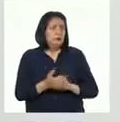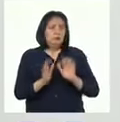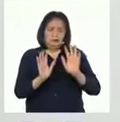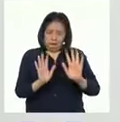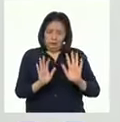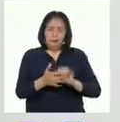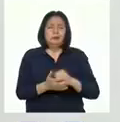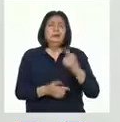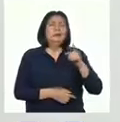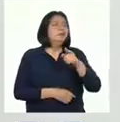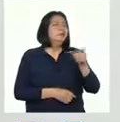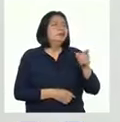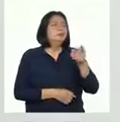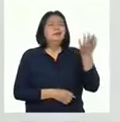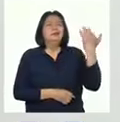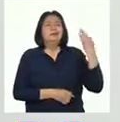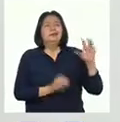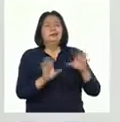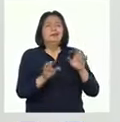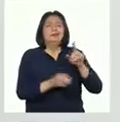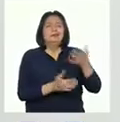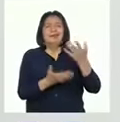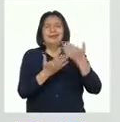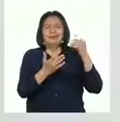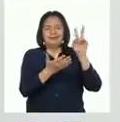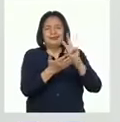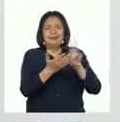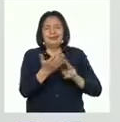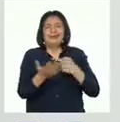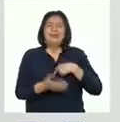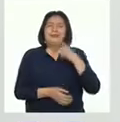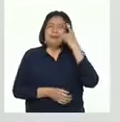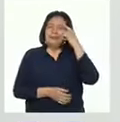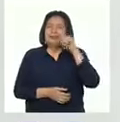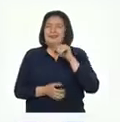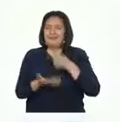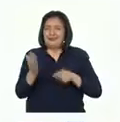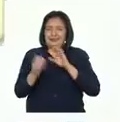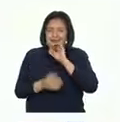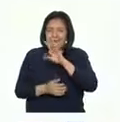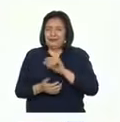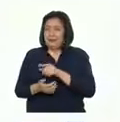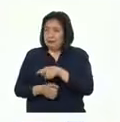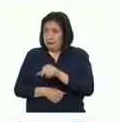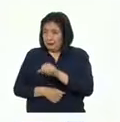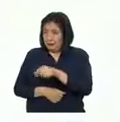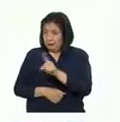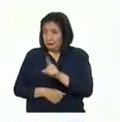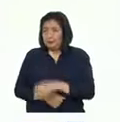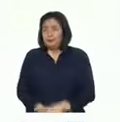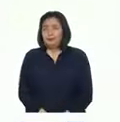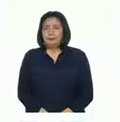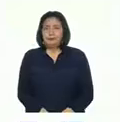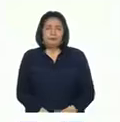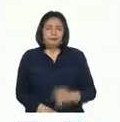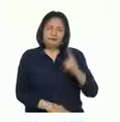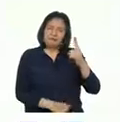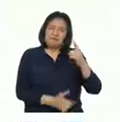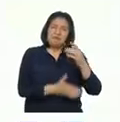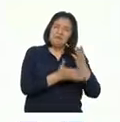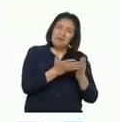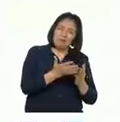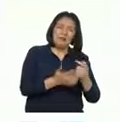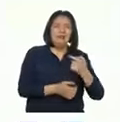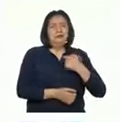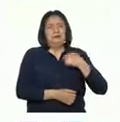Revisemos las predicciones que hicieron antes de leer el texto. ¿Se cumplieron o no? Una parte